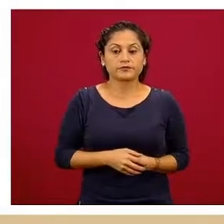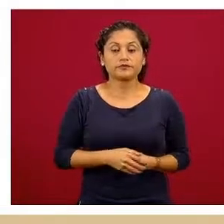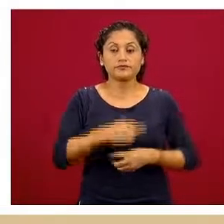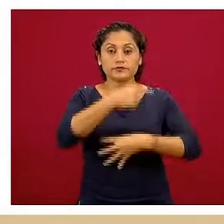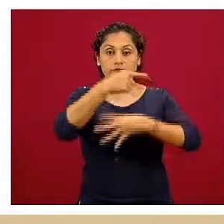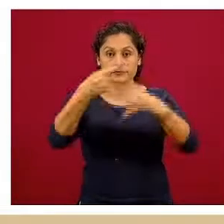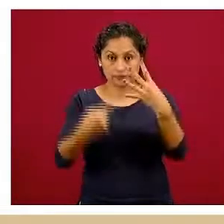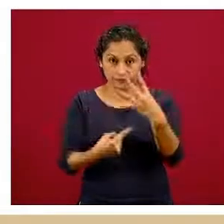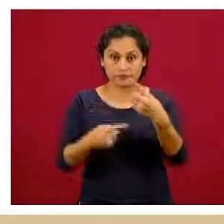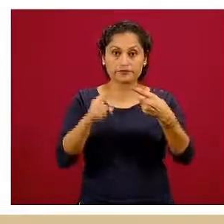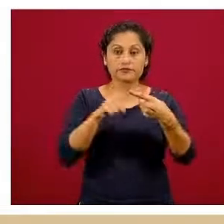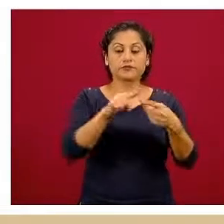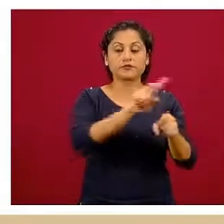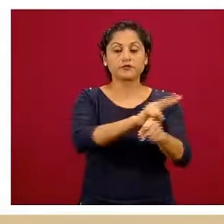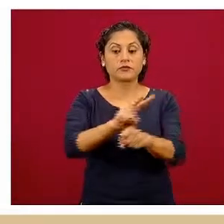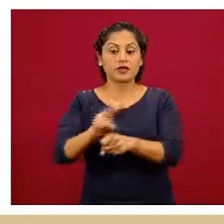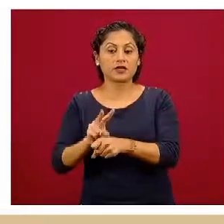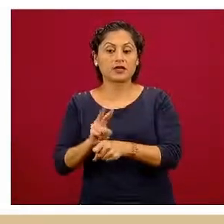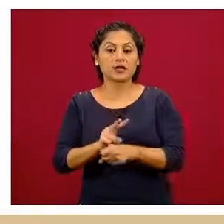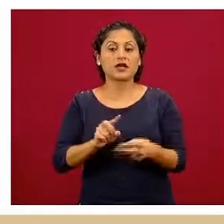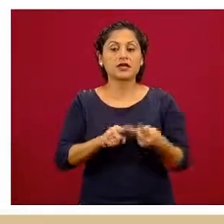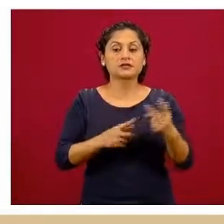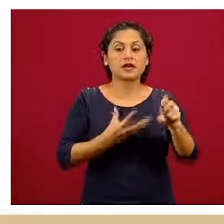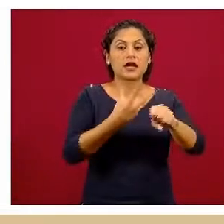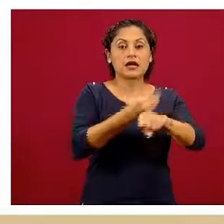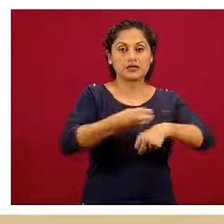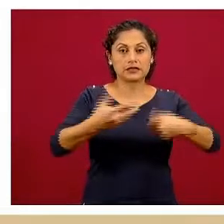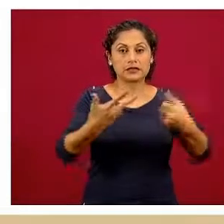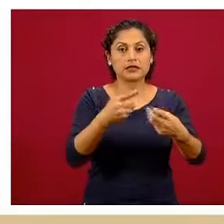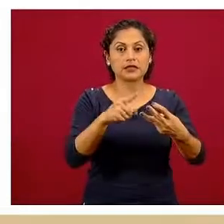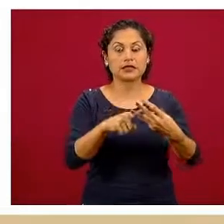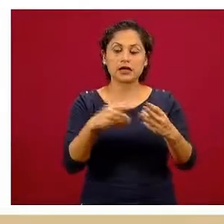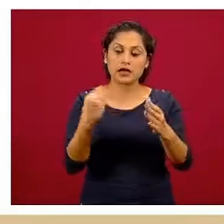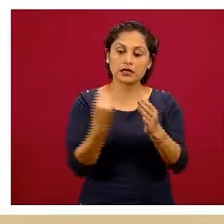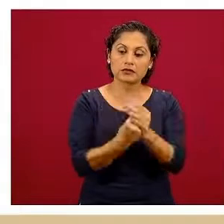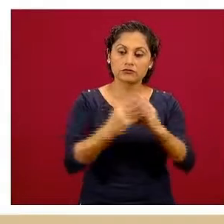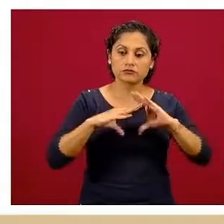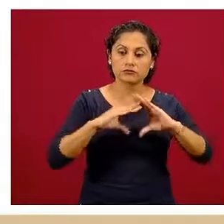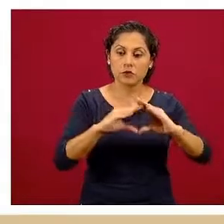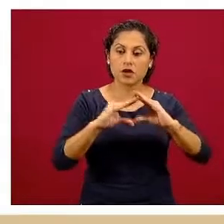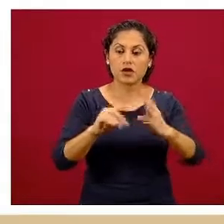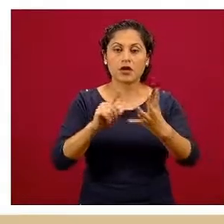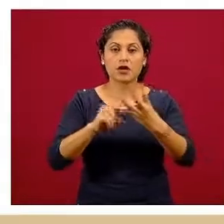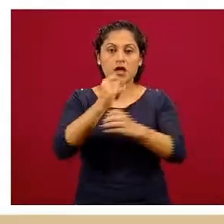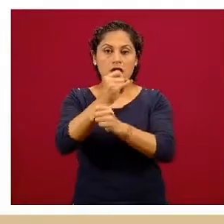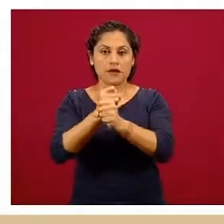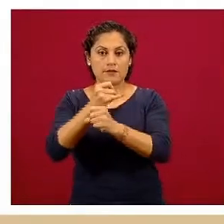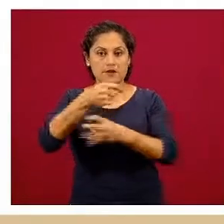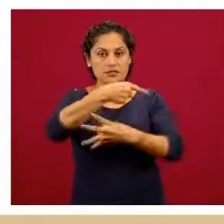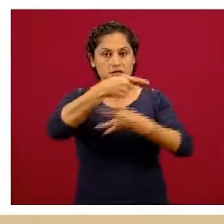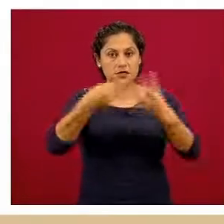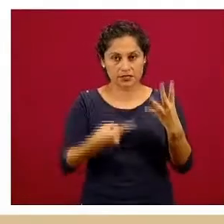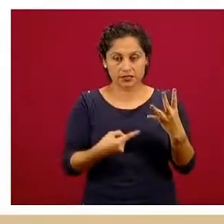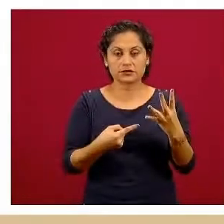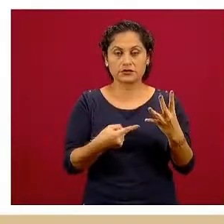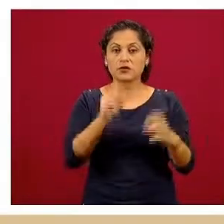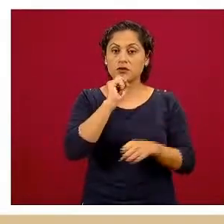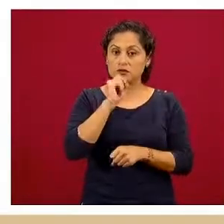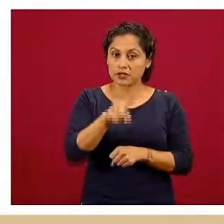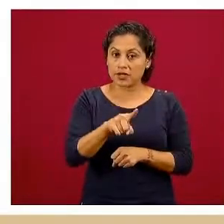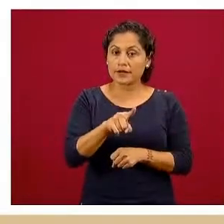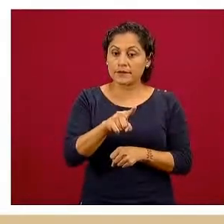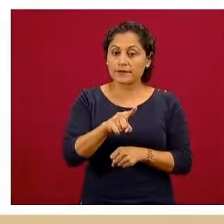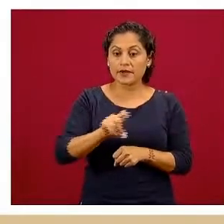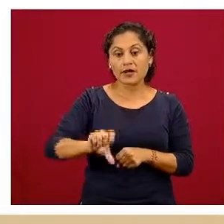cuatro ejes son vigilancia, intervención, capacitación e investigación. Teniendo también paralelamente los